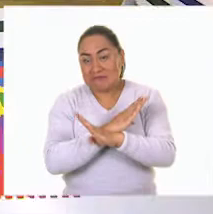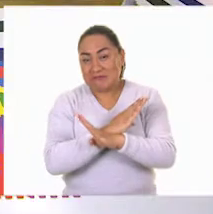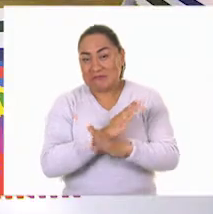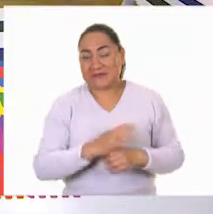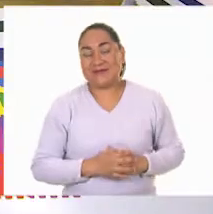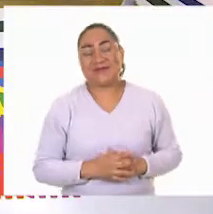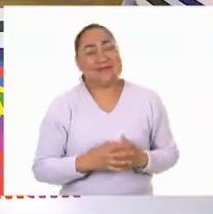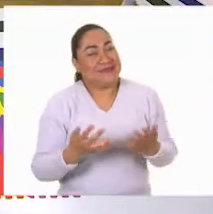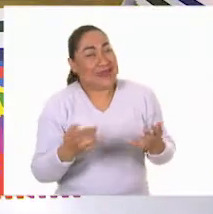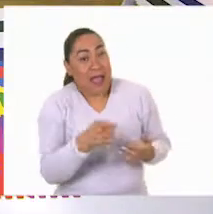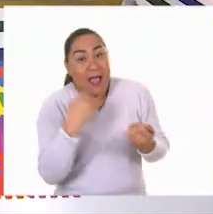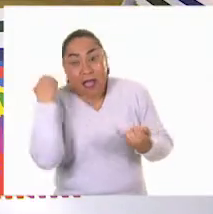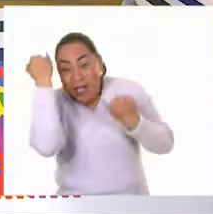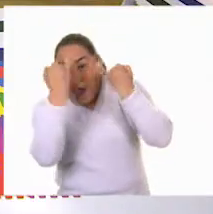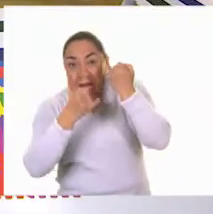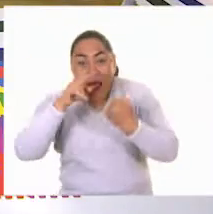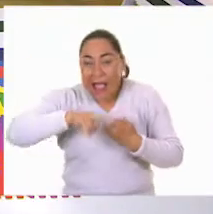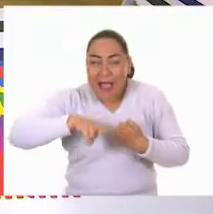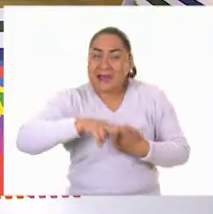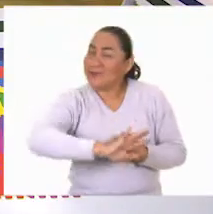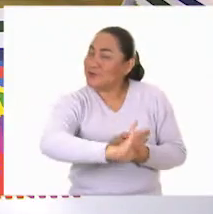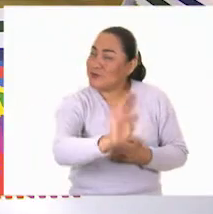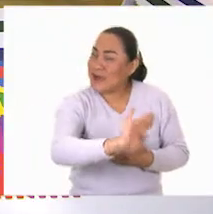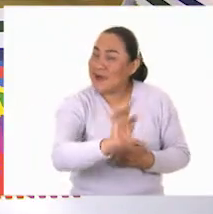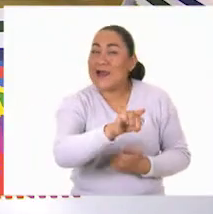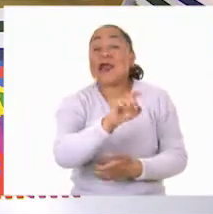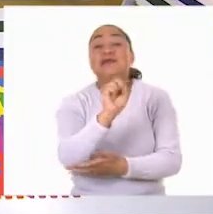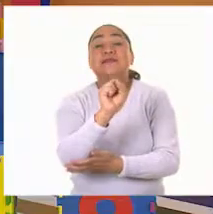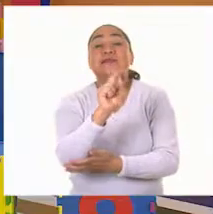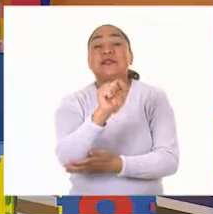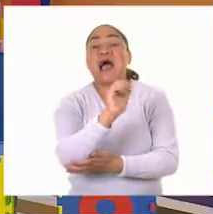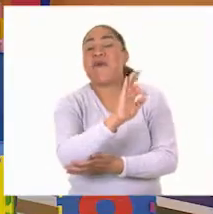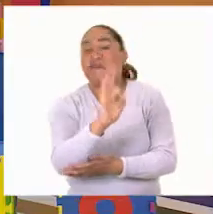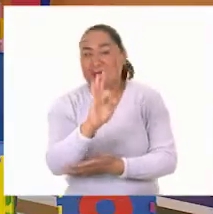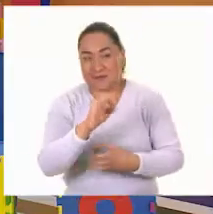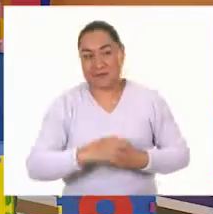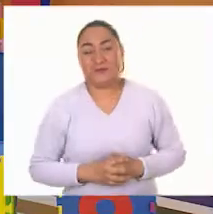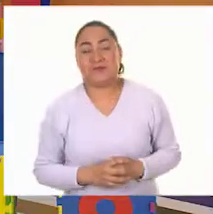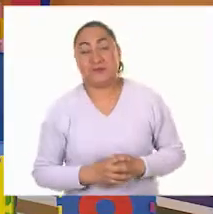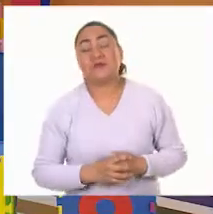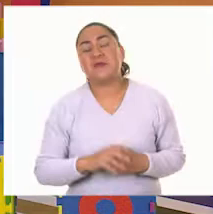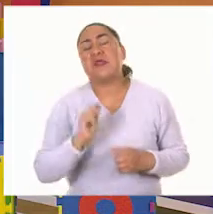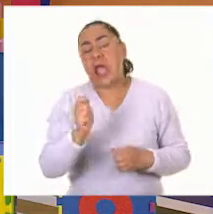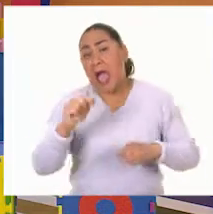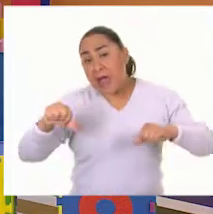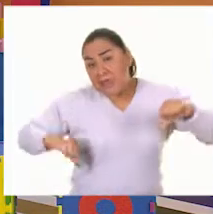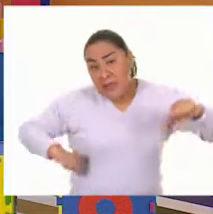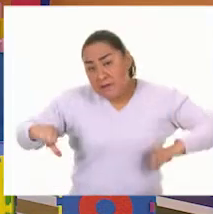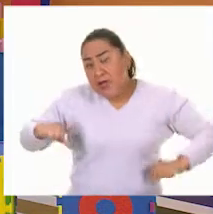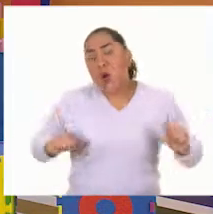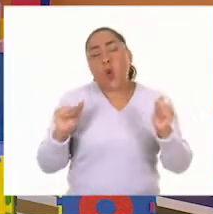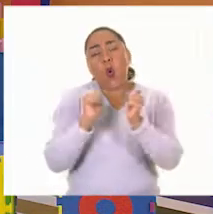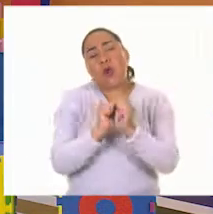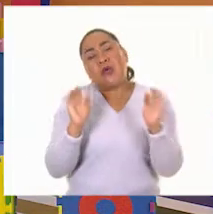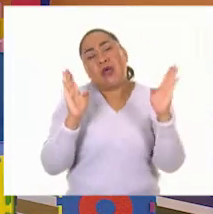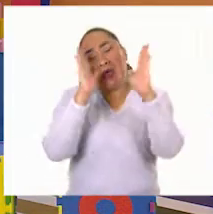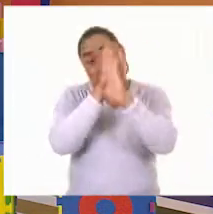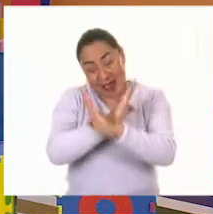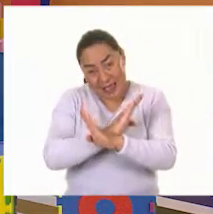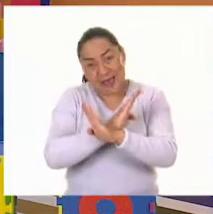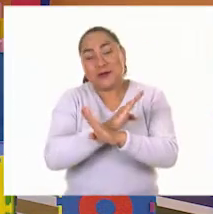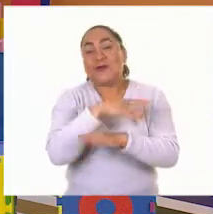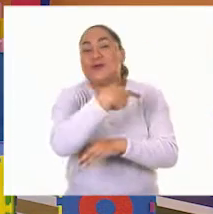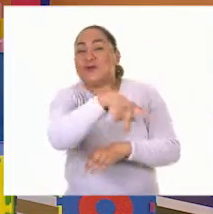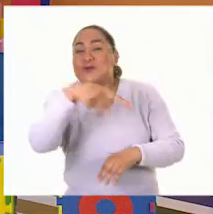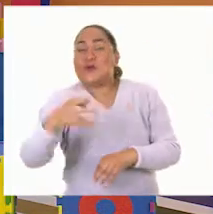No se sugestionen, Steph. Así es. Son actividades recreativas que se hacían en las